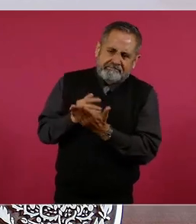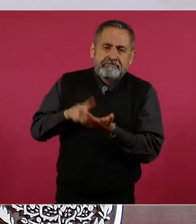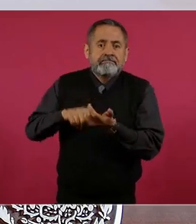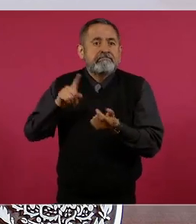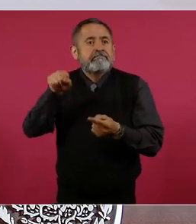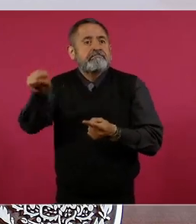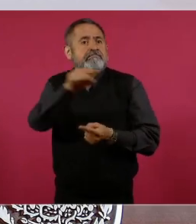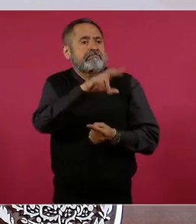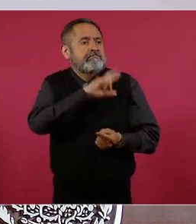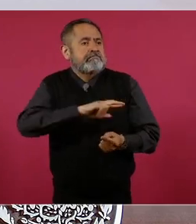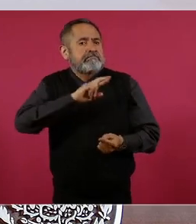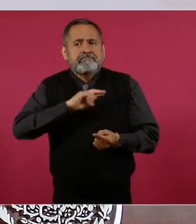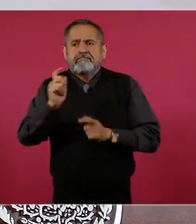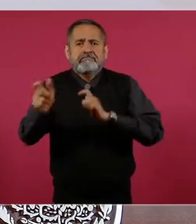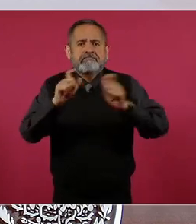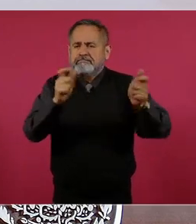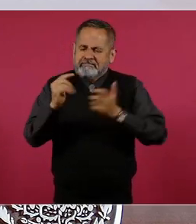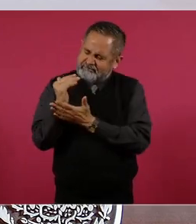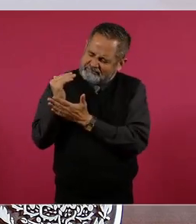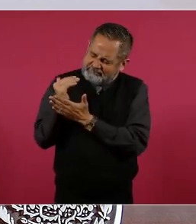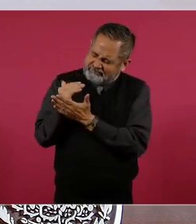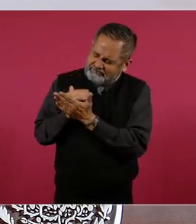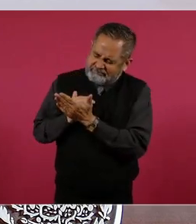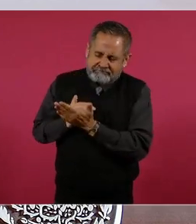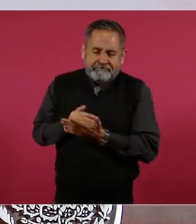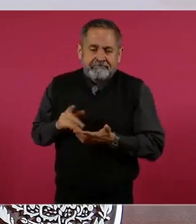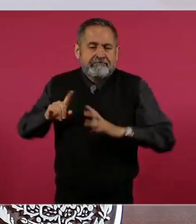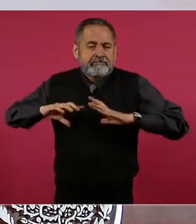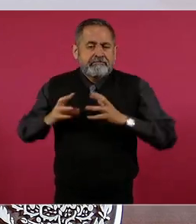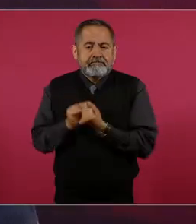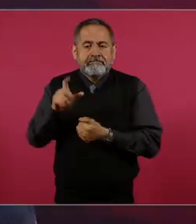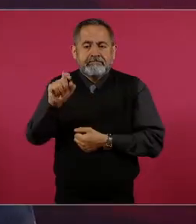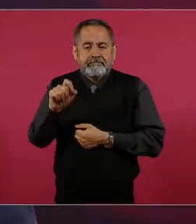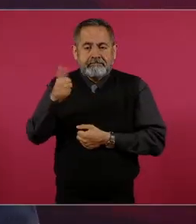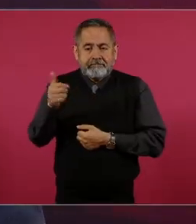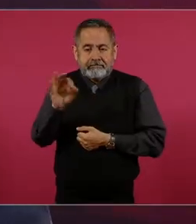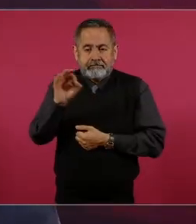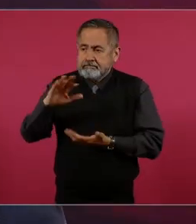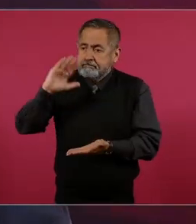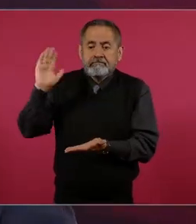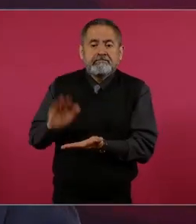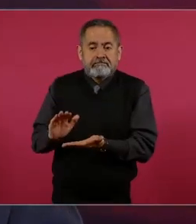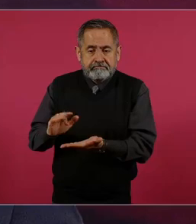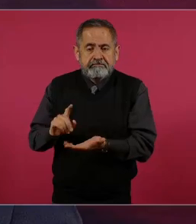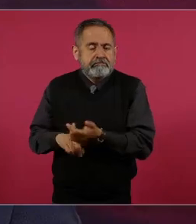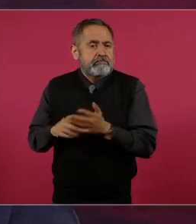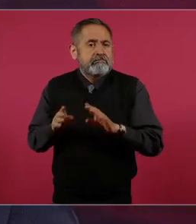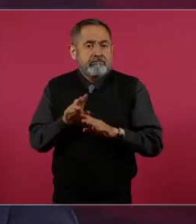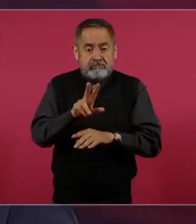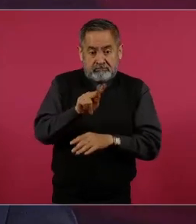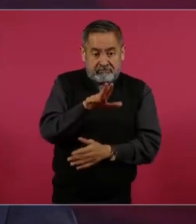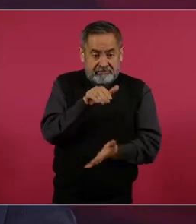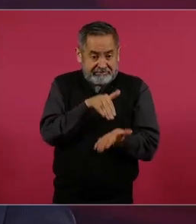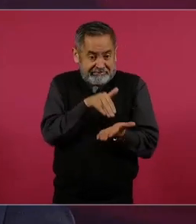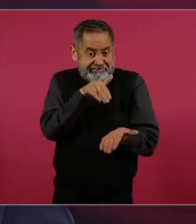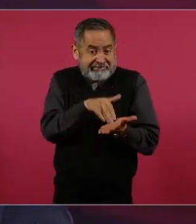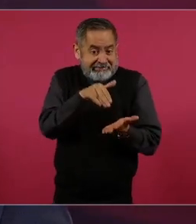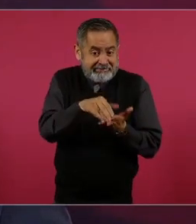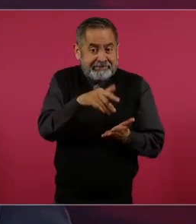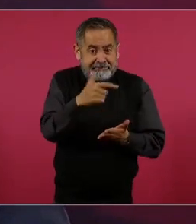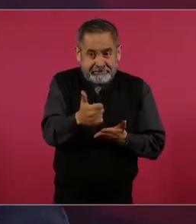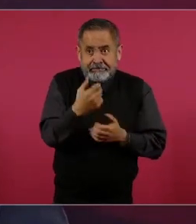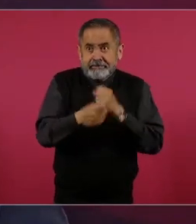y otros. Lo anterior representó una reducción de 26 por ciento en términos reales, al pasar de un gasto de 80 mil millones de pesos